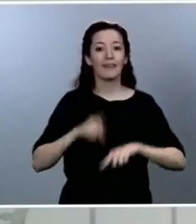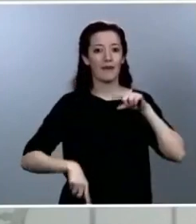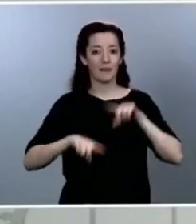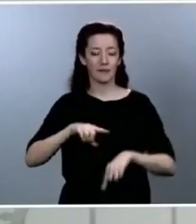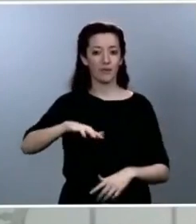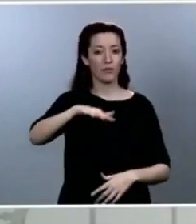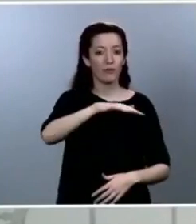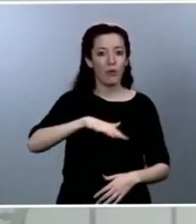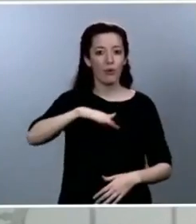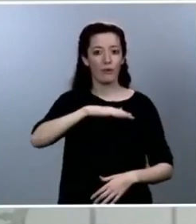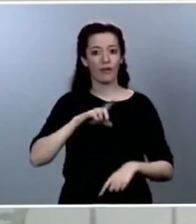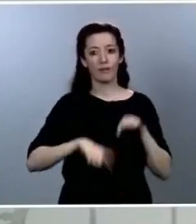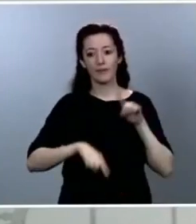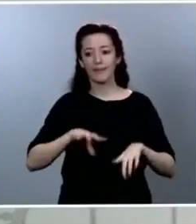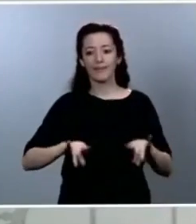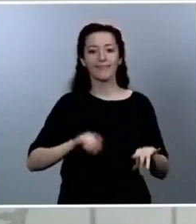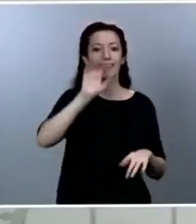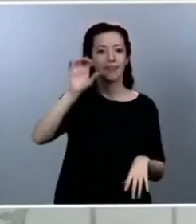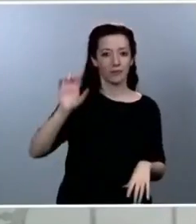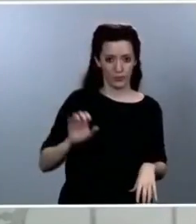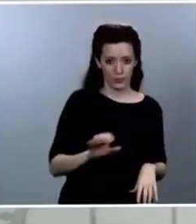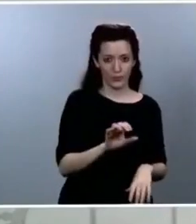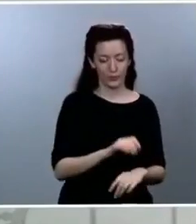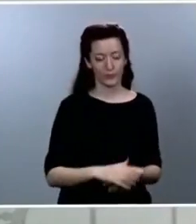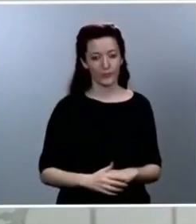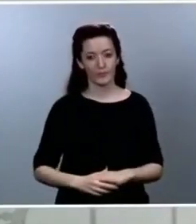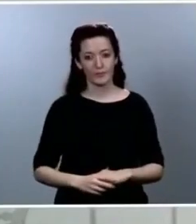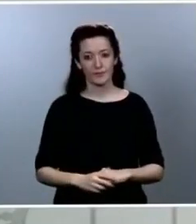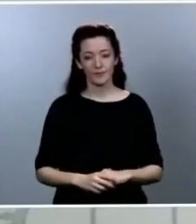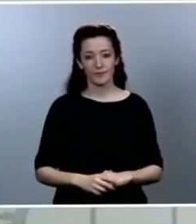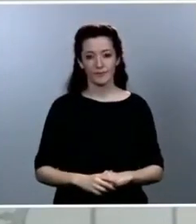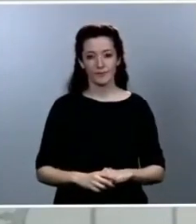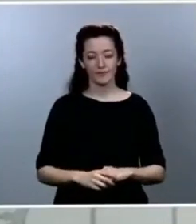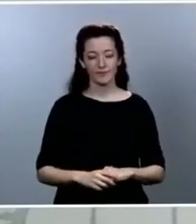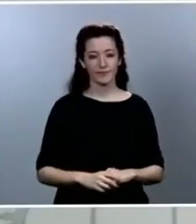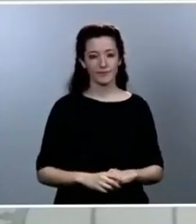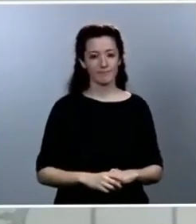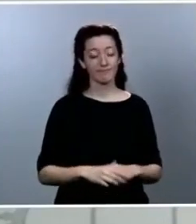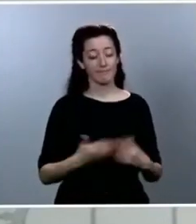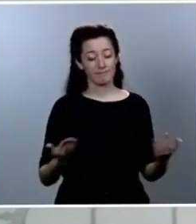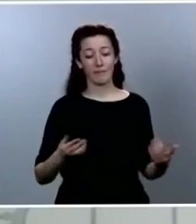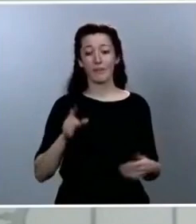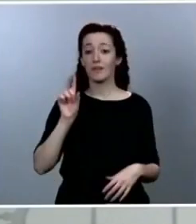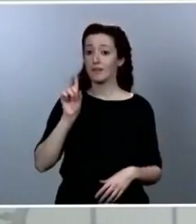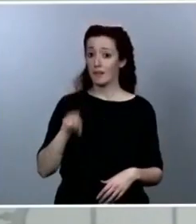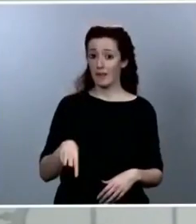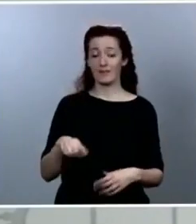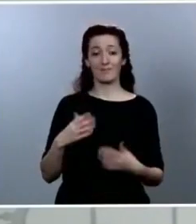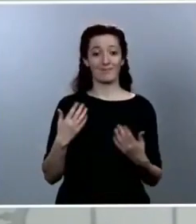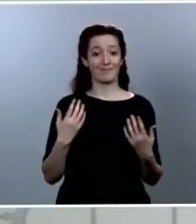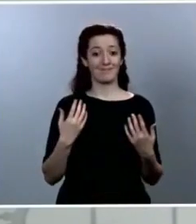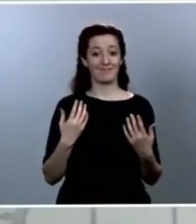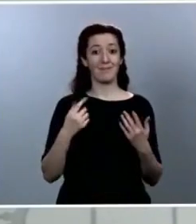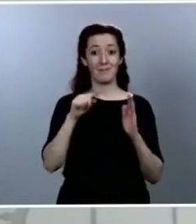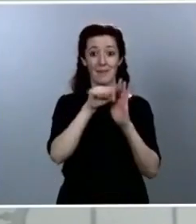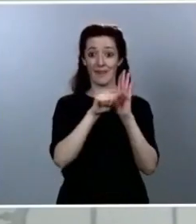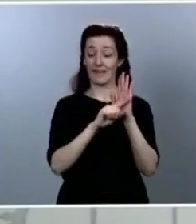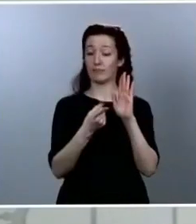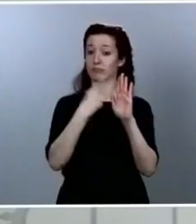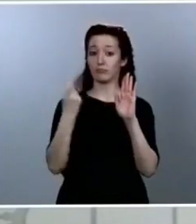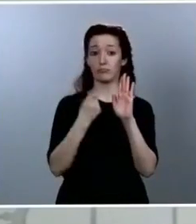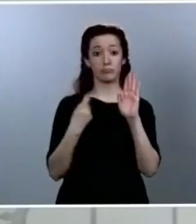sobre los cuales actuemos. En tercer lugar, necesariamente, la desescalada tiene que ser coordinada. Es decir,